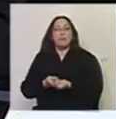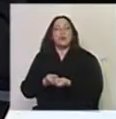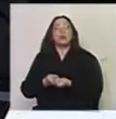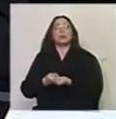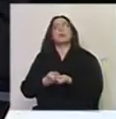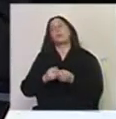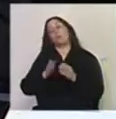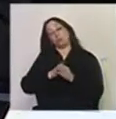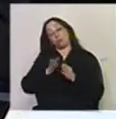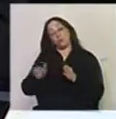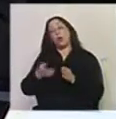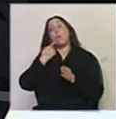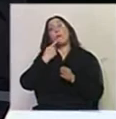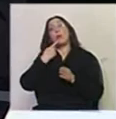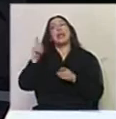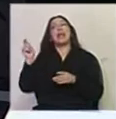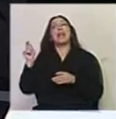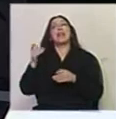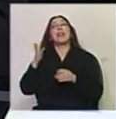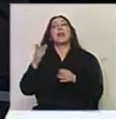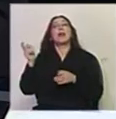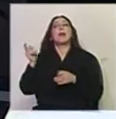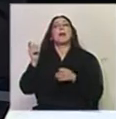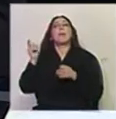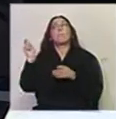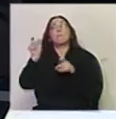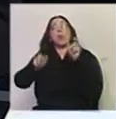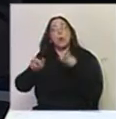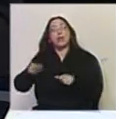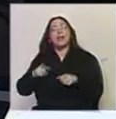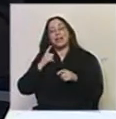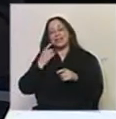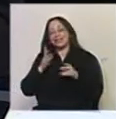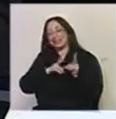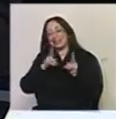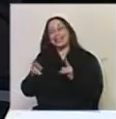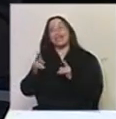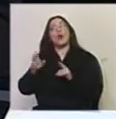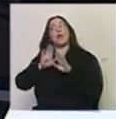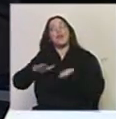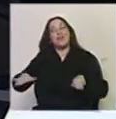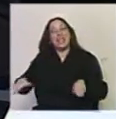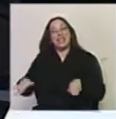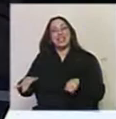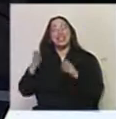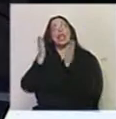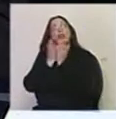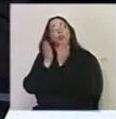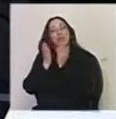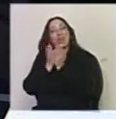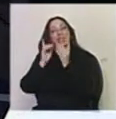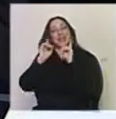Por otro lado, en política de públicos inauguramos un ciclo de conciertos infantiles y juveniles, estudiantiles, pero también